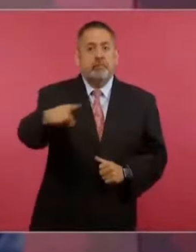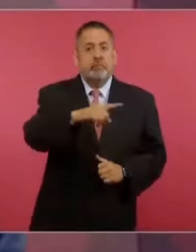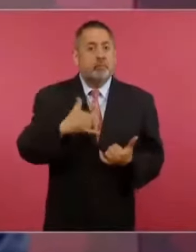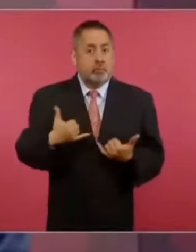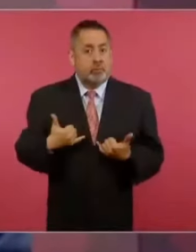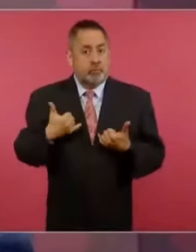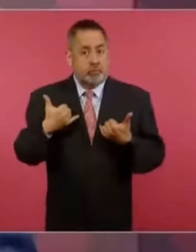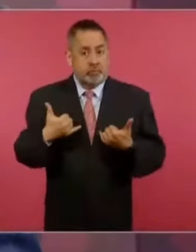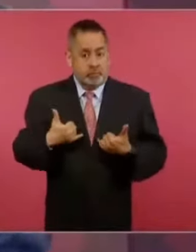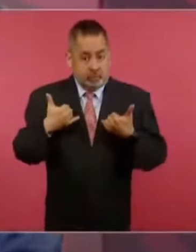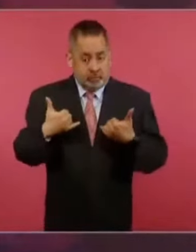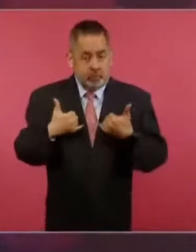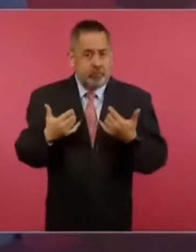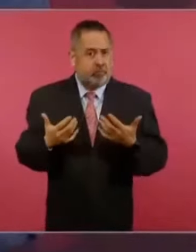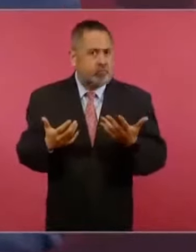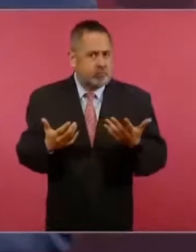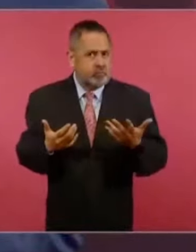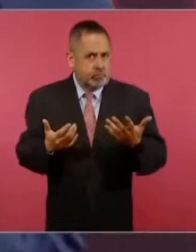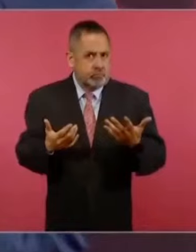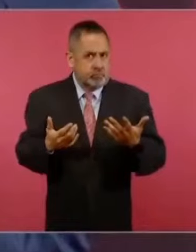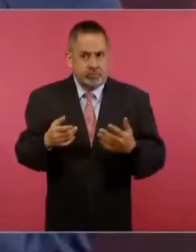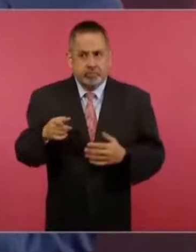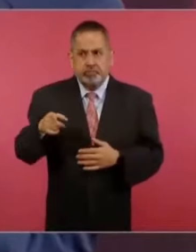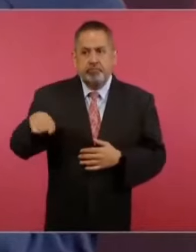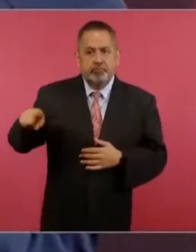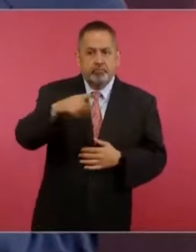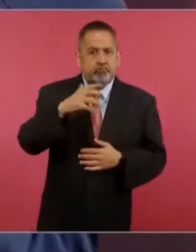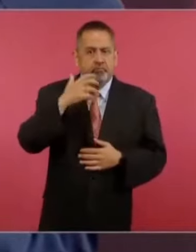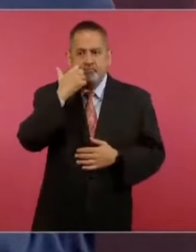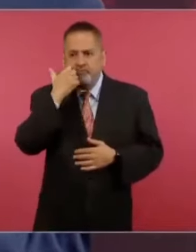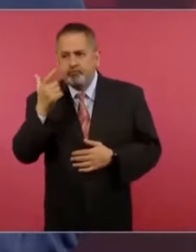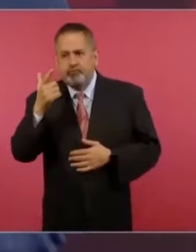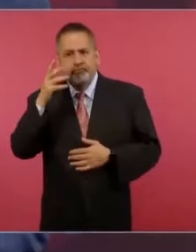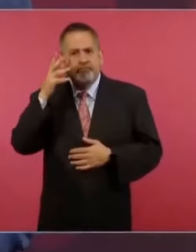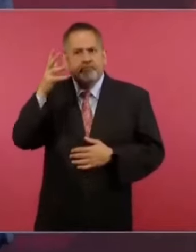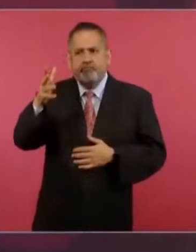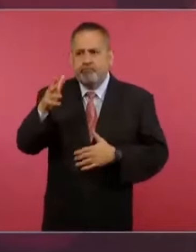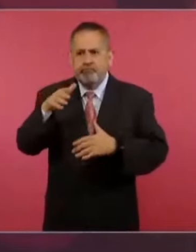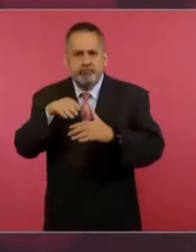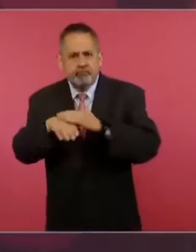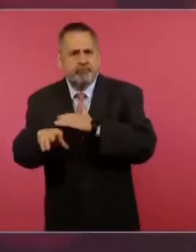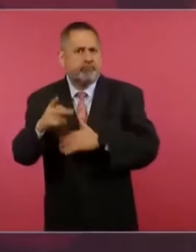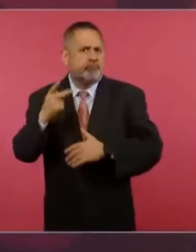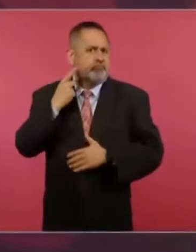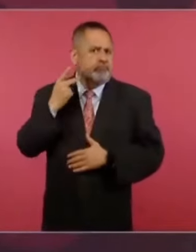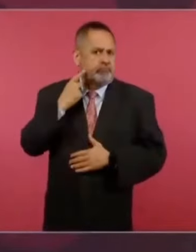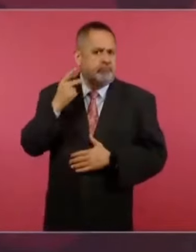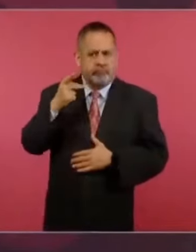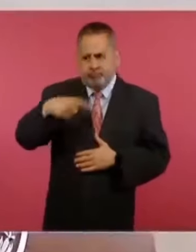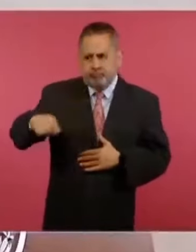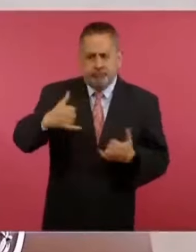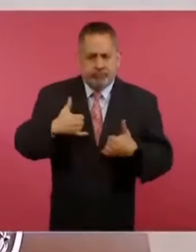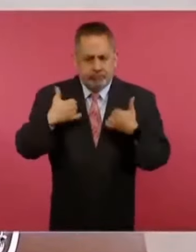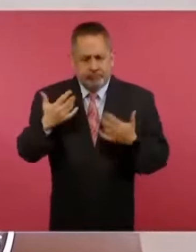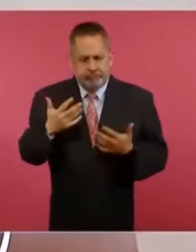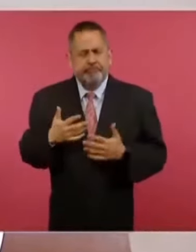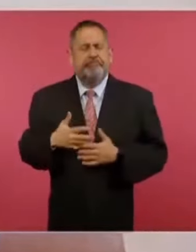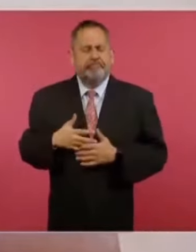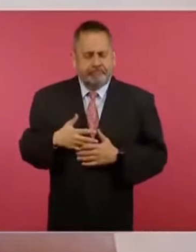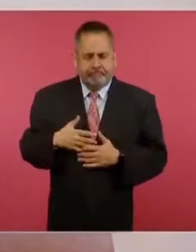que quieren dedicarse al noble oficio de la política sepan